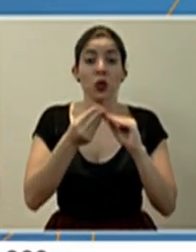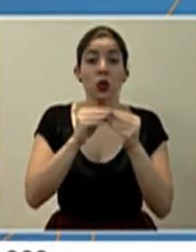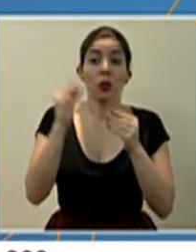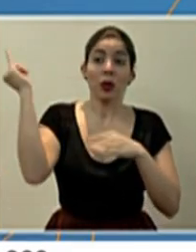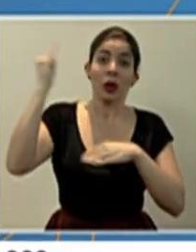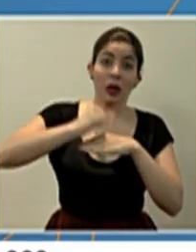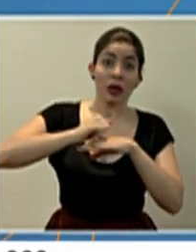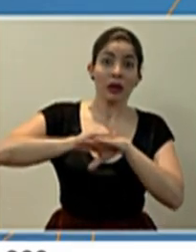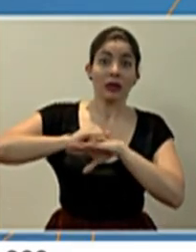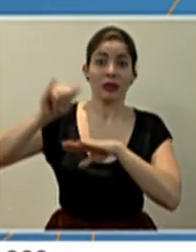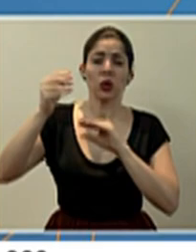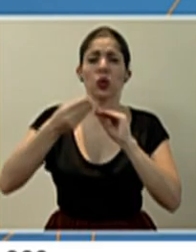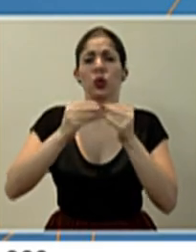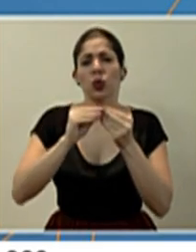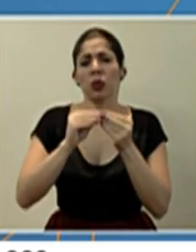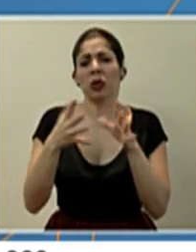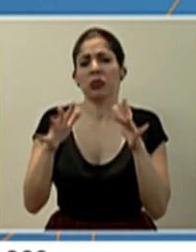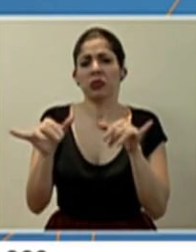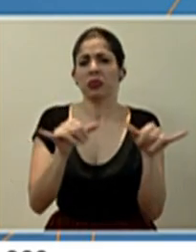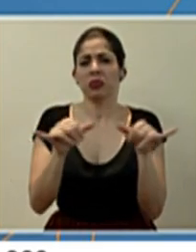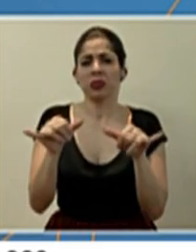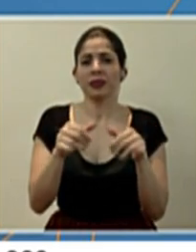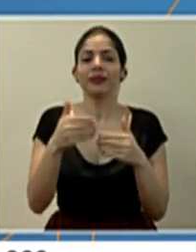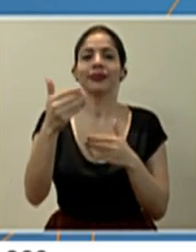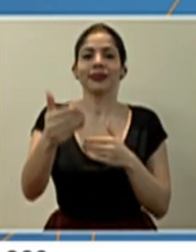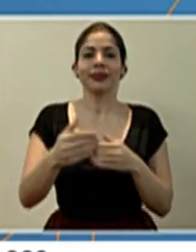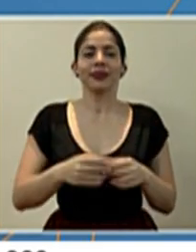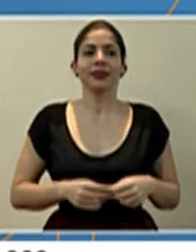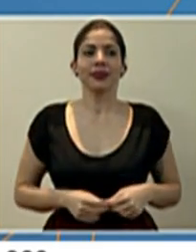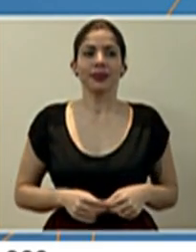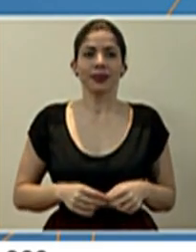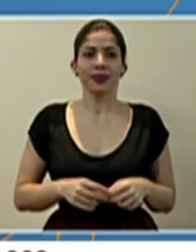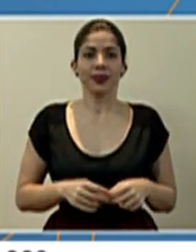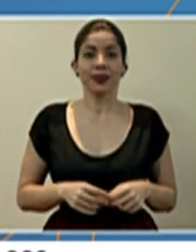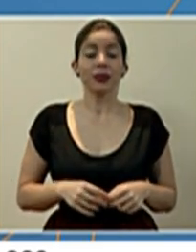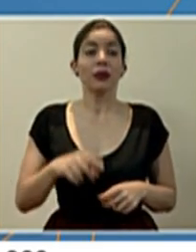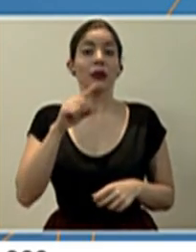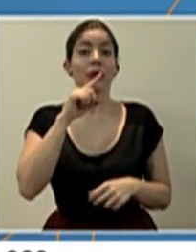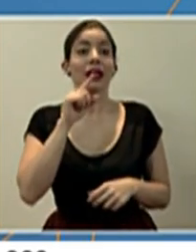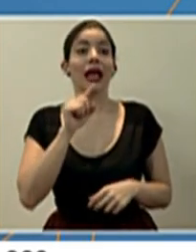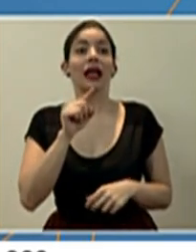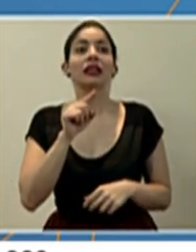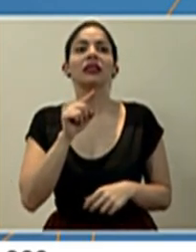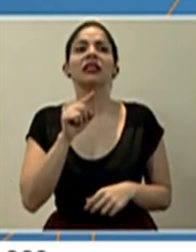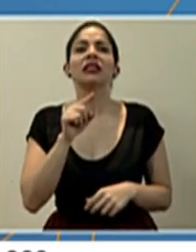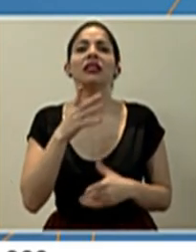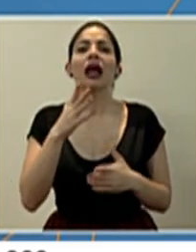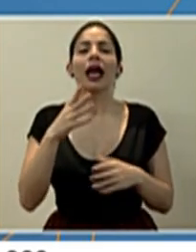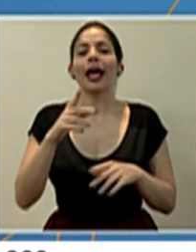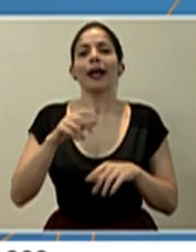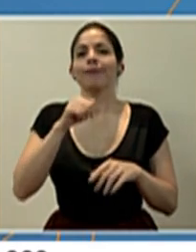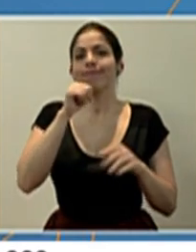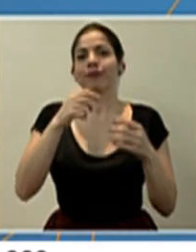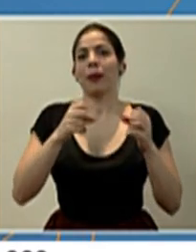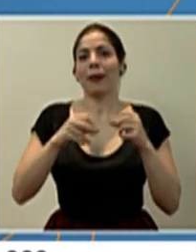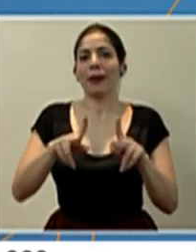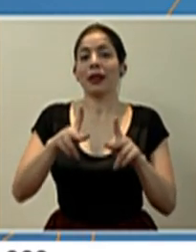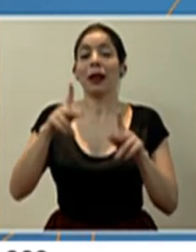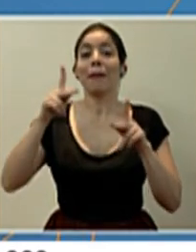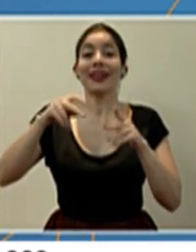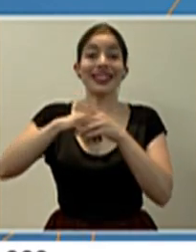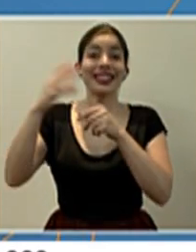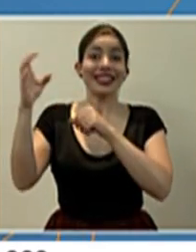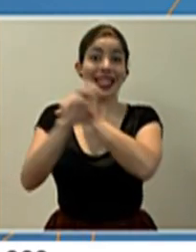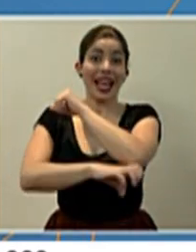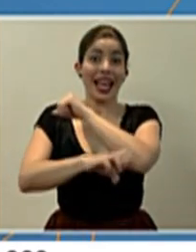como en ingresos, son relativamente similares. Siguiente. Bueno, estos son los rechazos, personas extranjeras que hemos